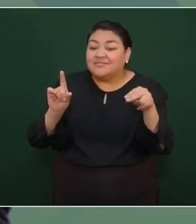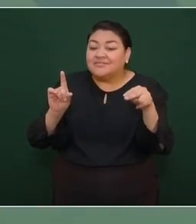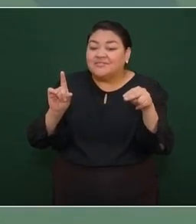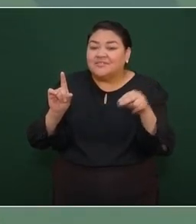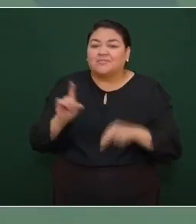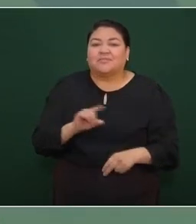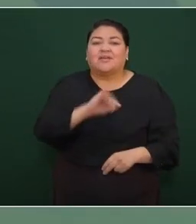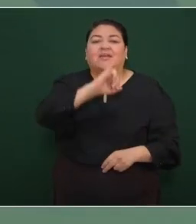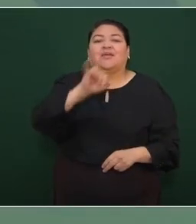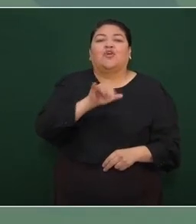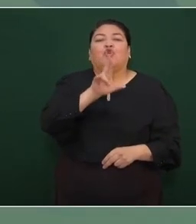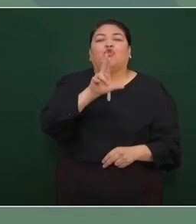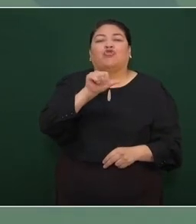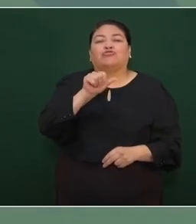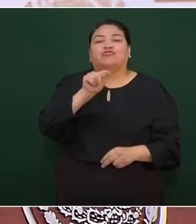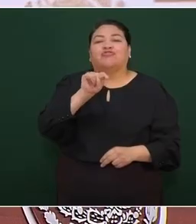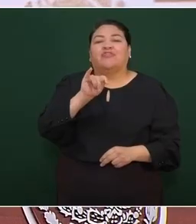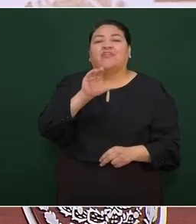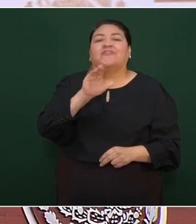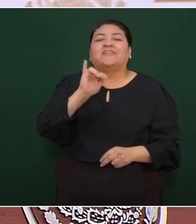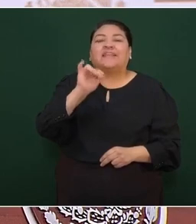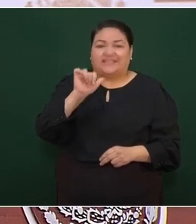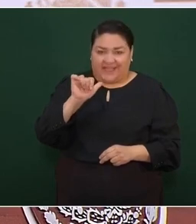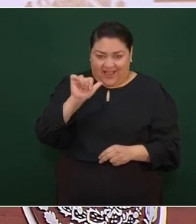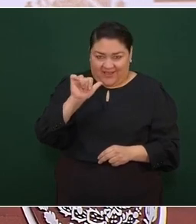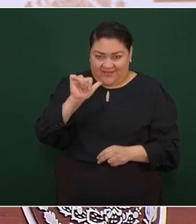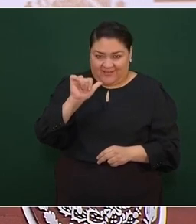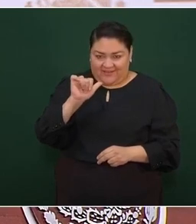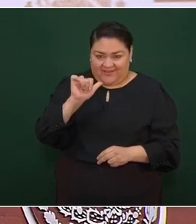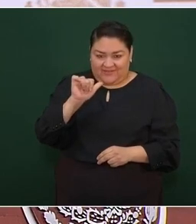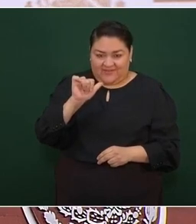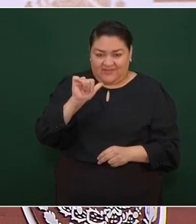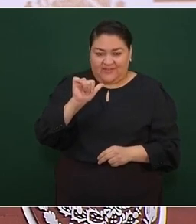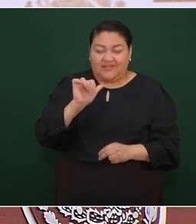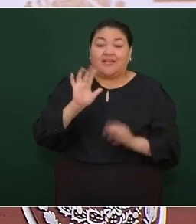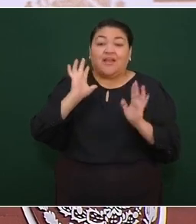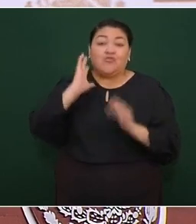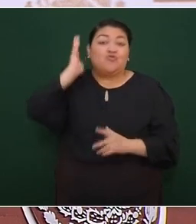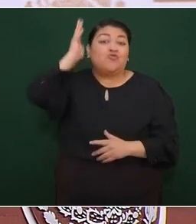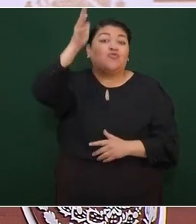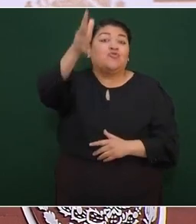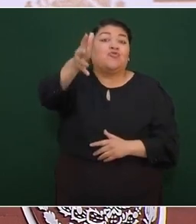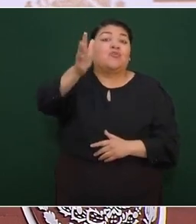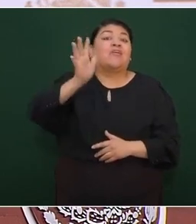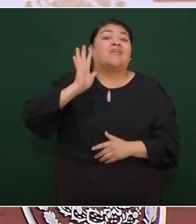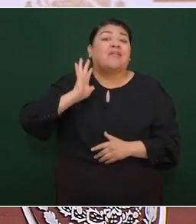justicia o sea que el futuro el porvenir